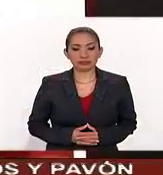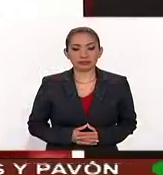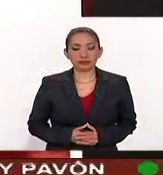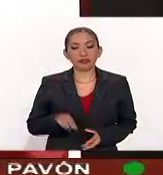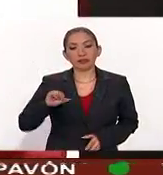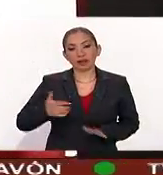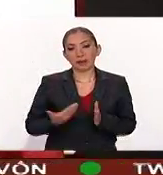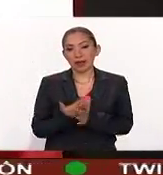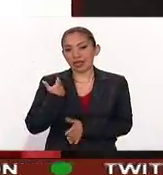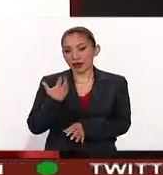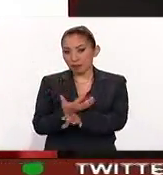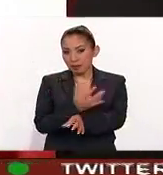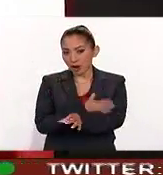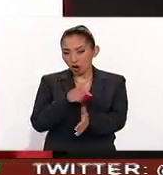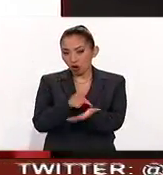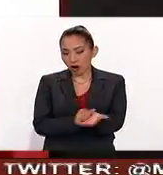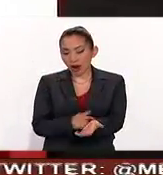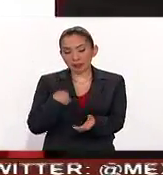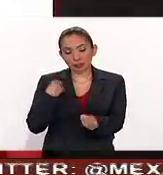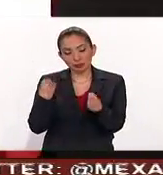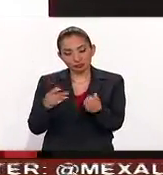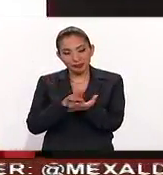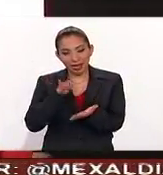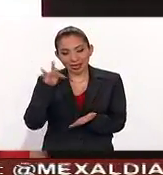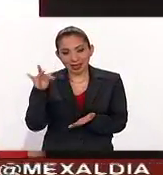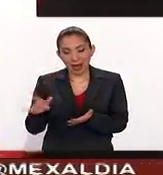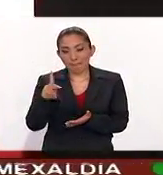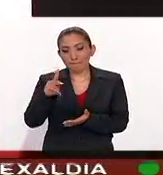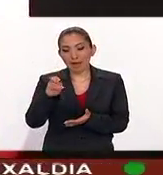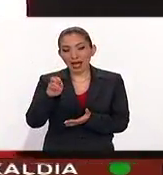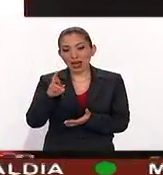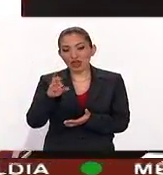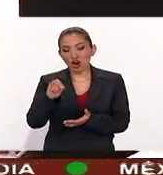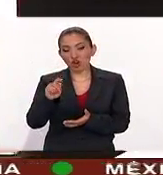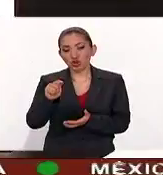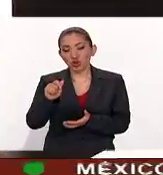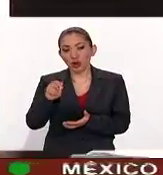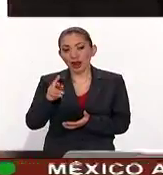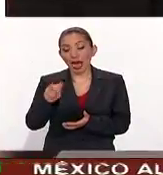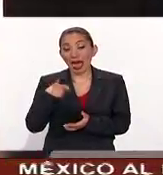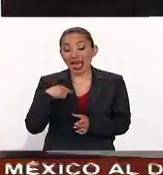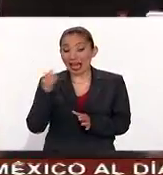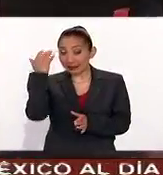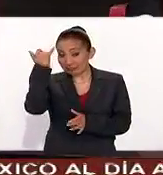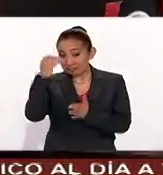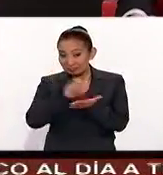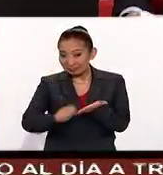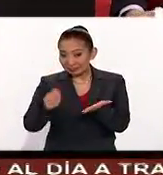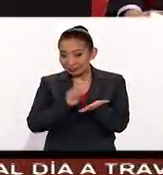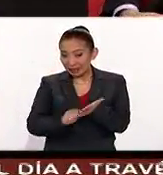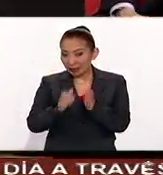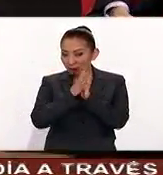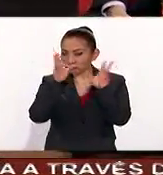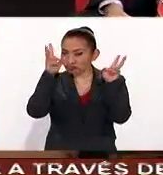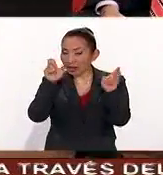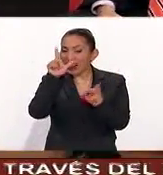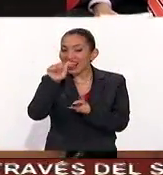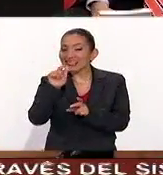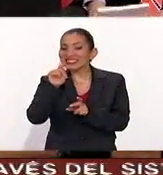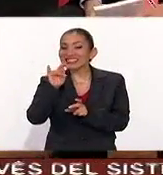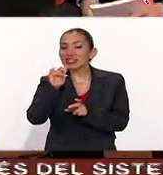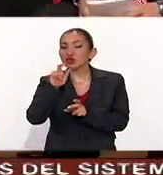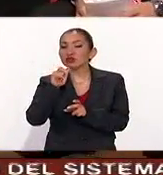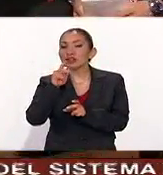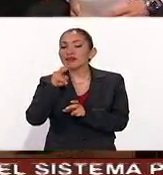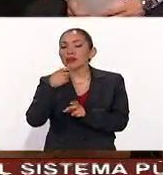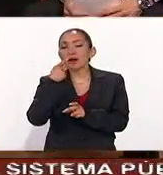Esta mañana está aquí en el estudio y se lo agradecemos mucho Pedro Trueva. Él es autor del libro Las Exclusivas y nos va a hablar sobre lo